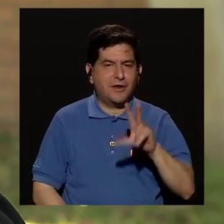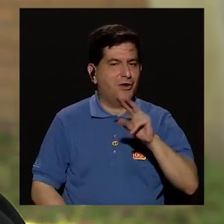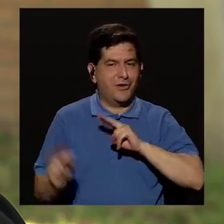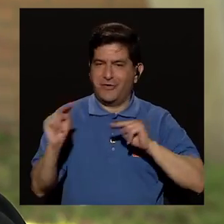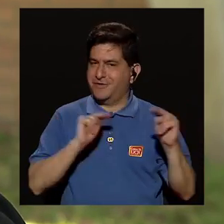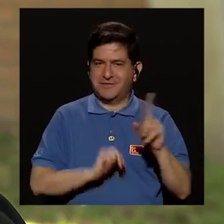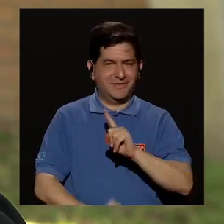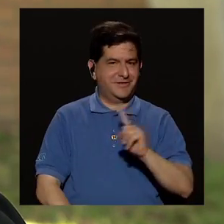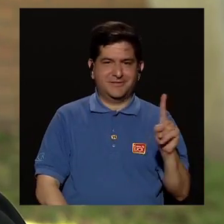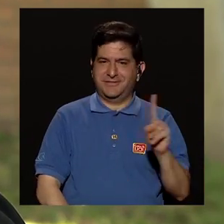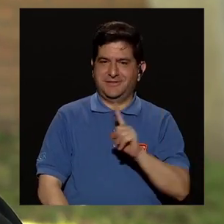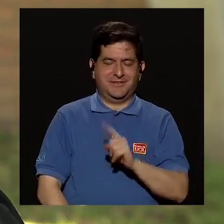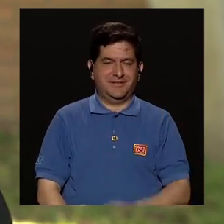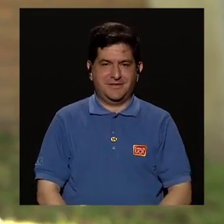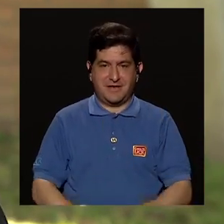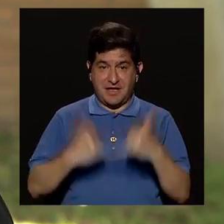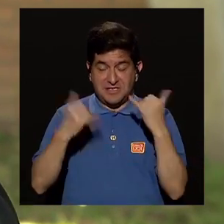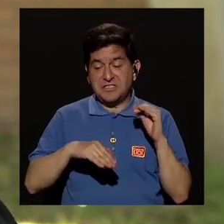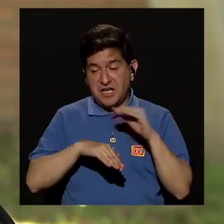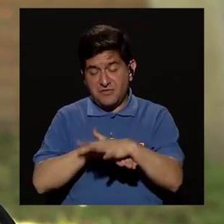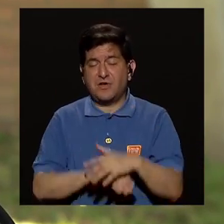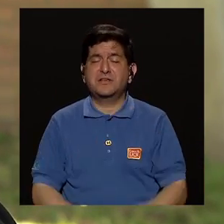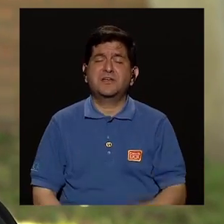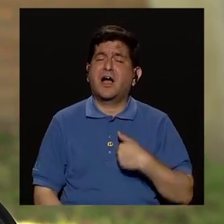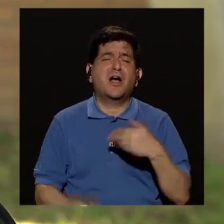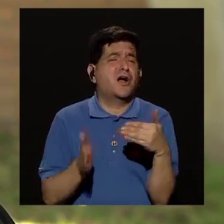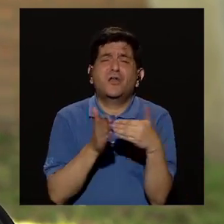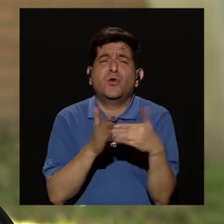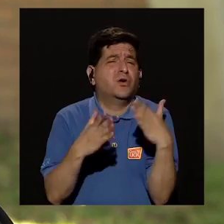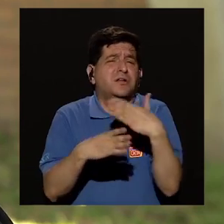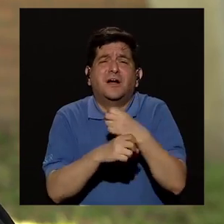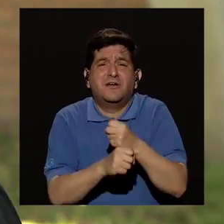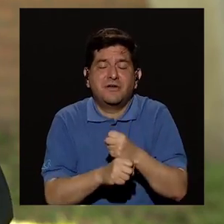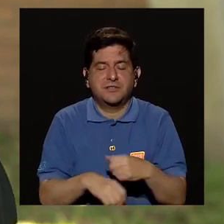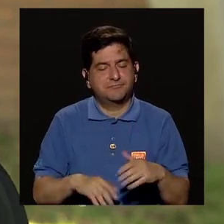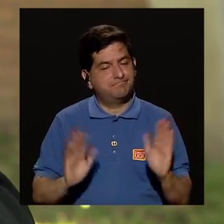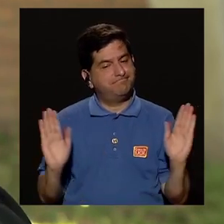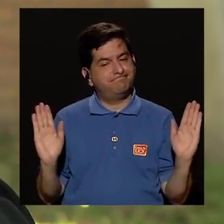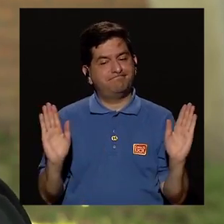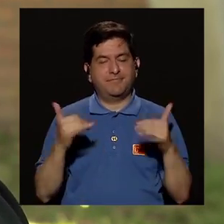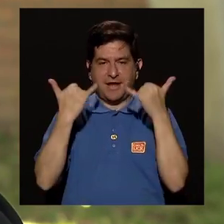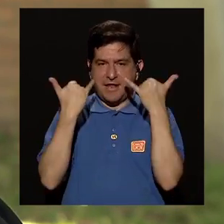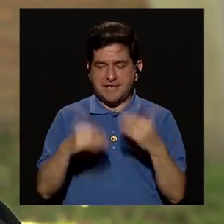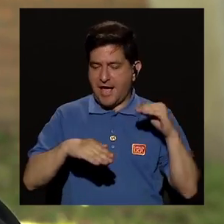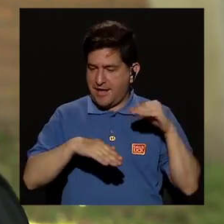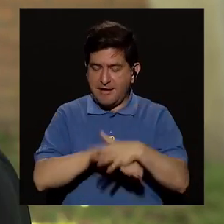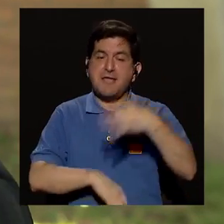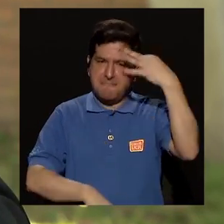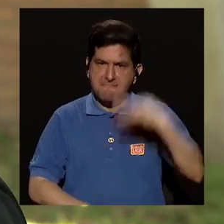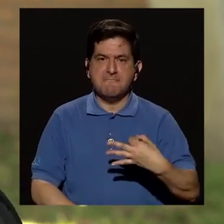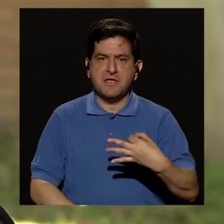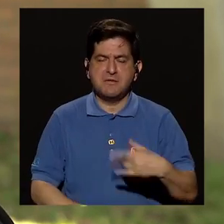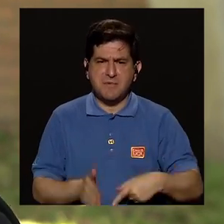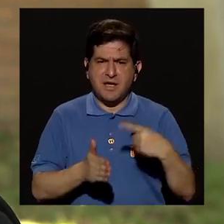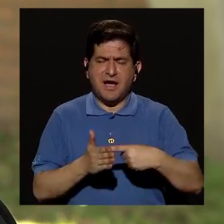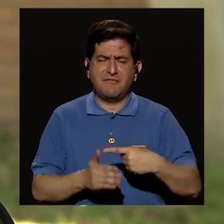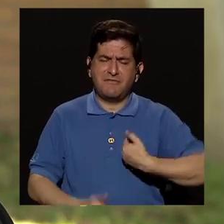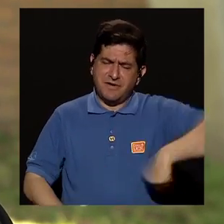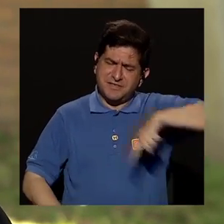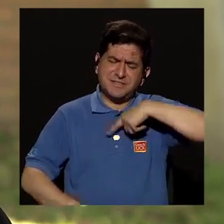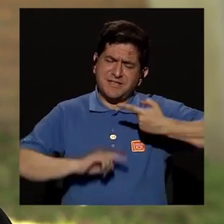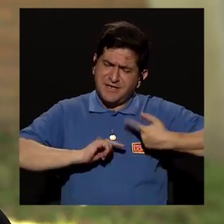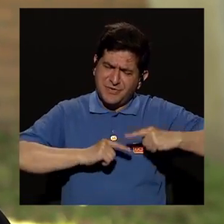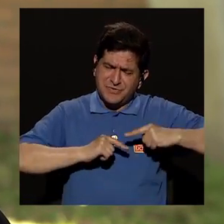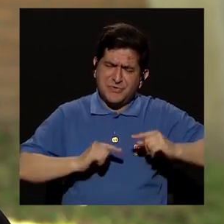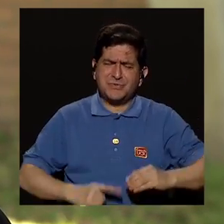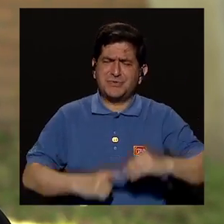regateos ¿verdad? ya se ganó la consecuencia ay no lo vuelvo a hacer ya se ganó la consecuencia y ser firmes a veces nos duele más